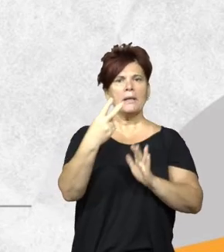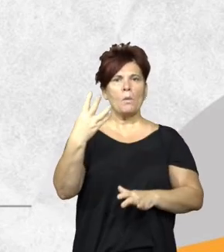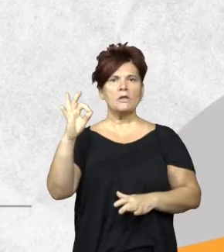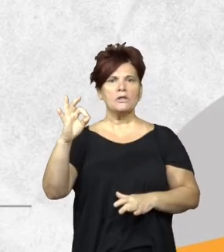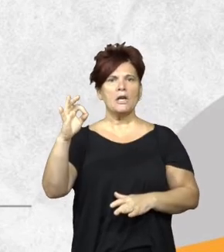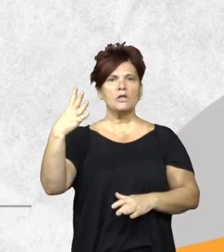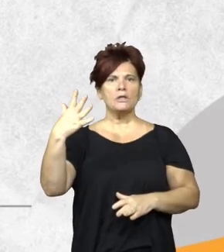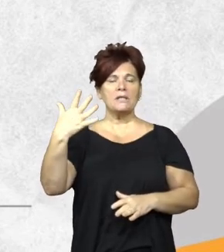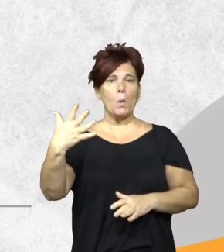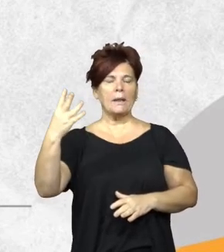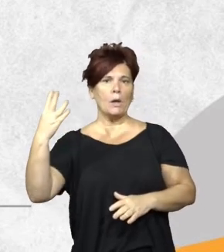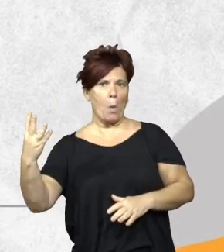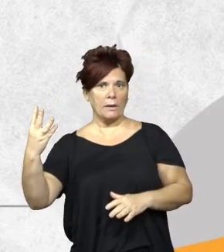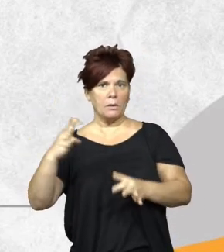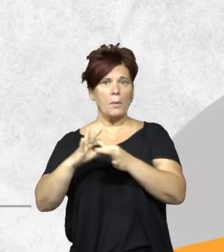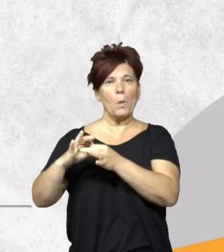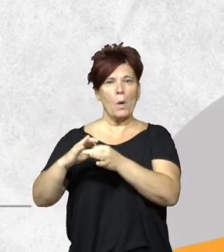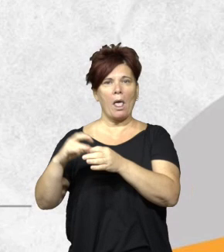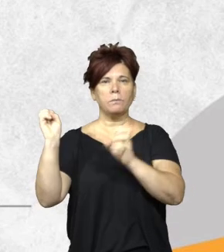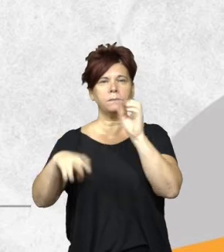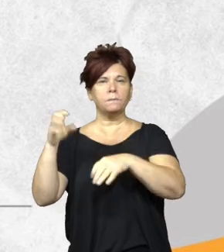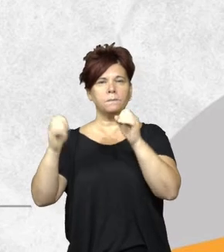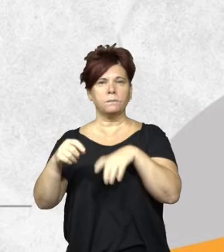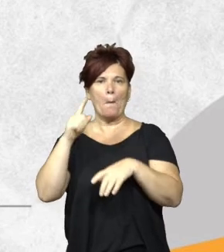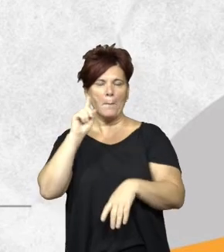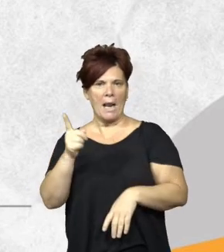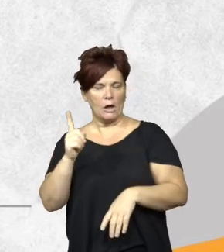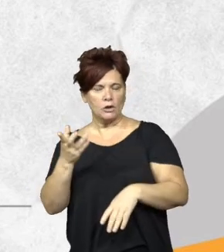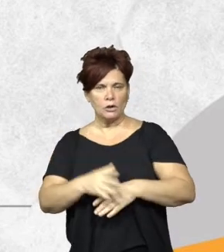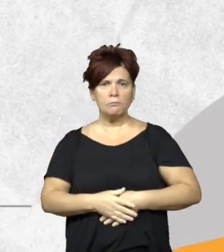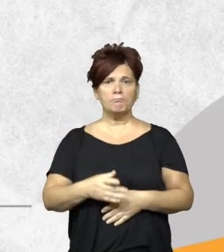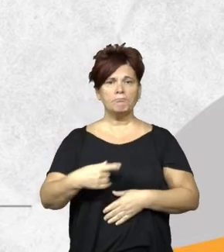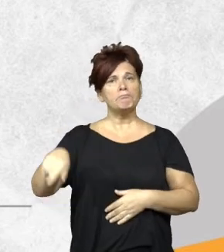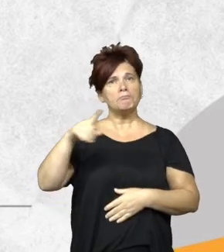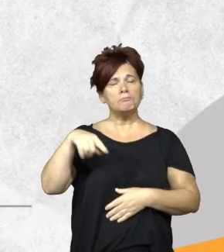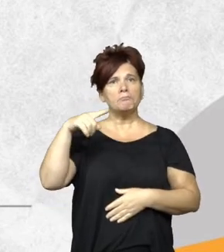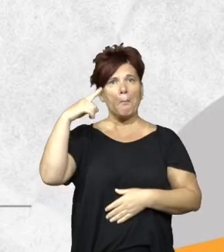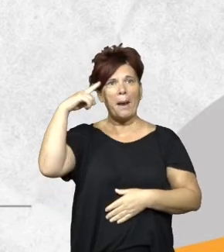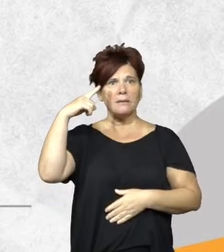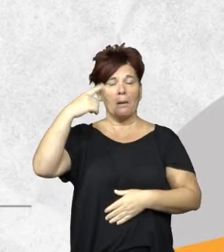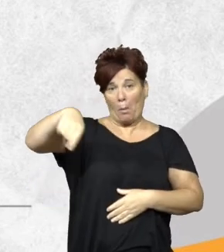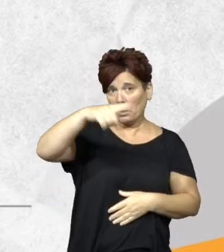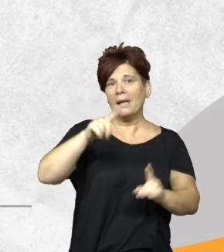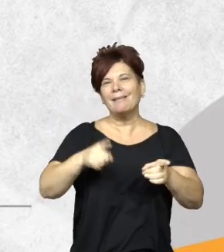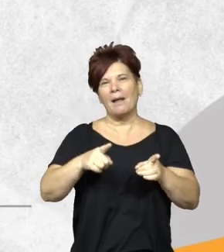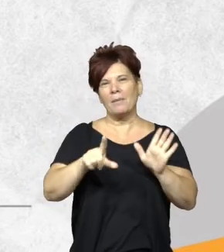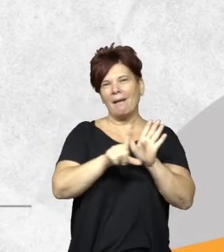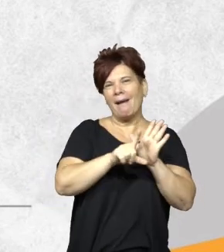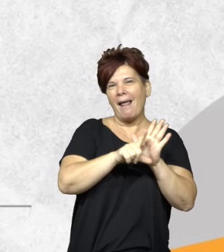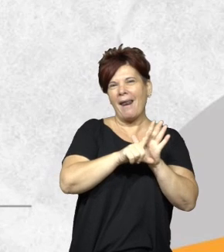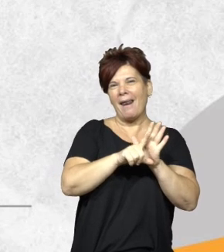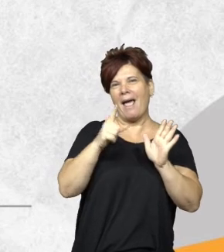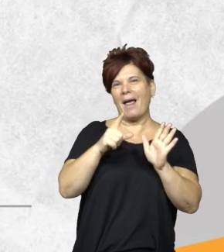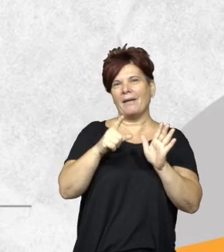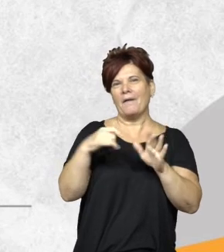residuos peligrosos. No obstante, consideramos, creo que muchos acá pensarán lo mismo, que la ley 24.051 quedó totalmente